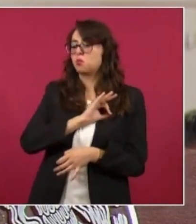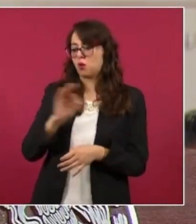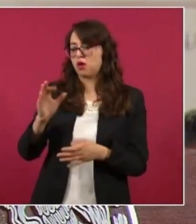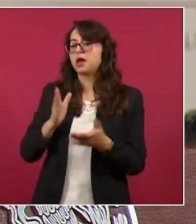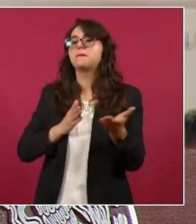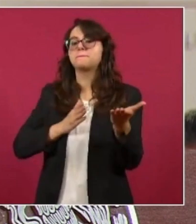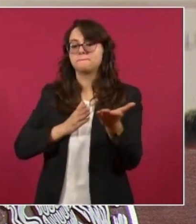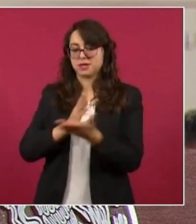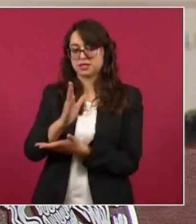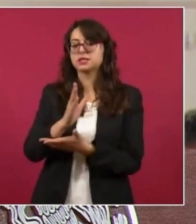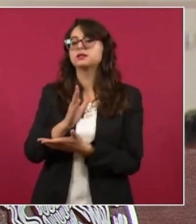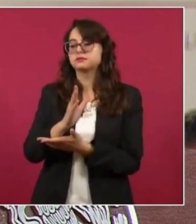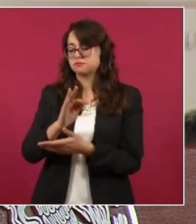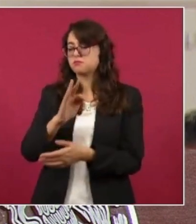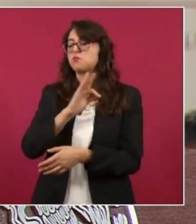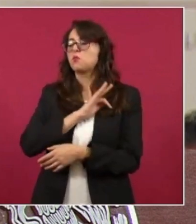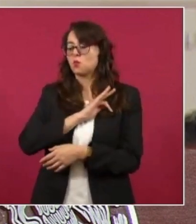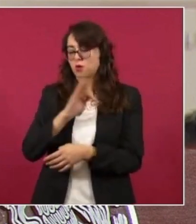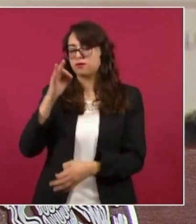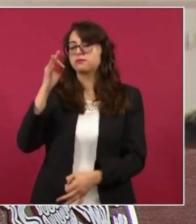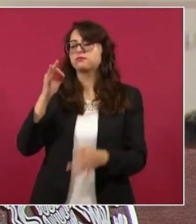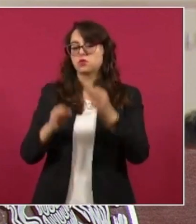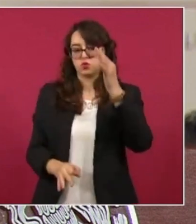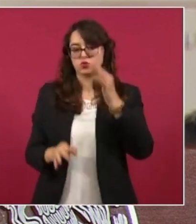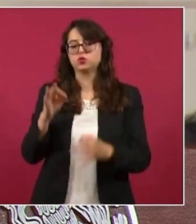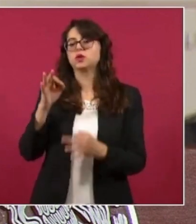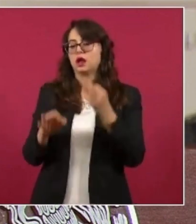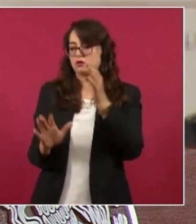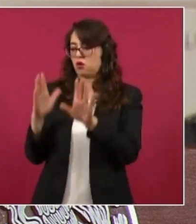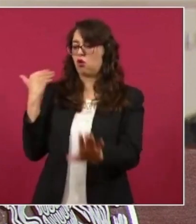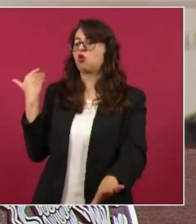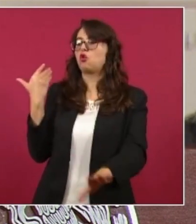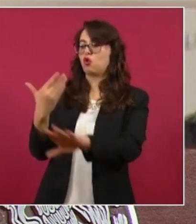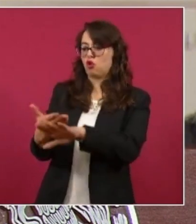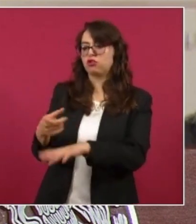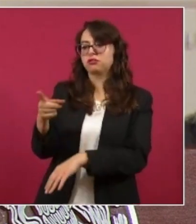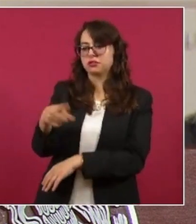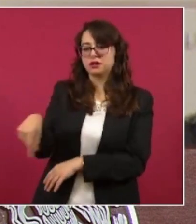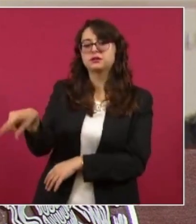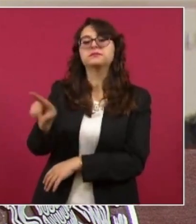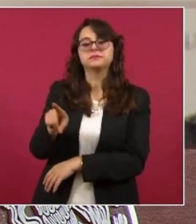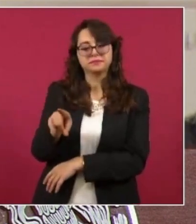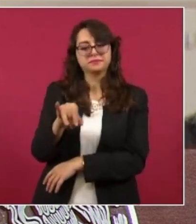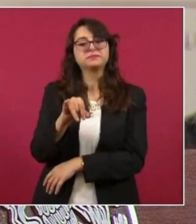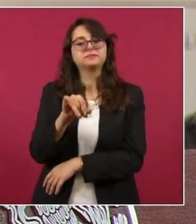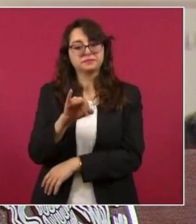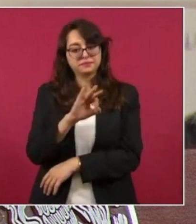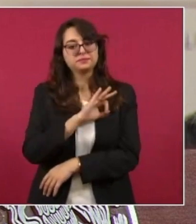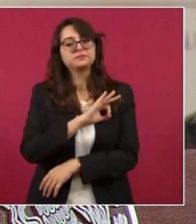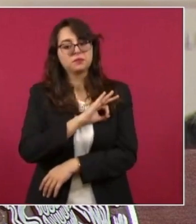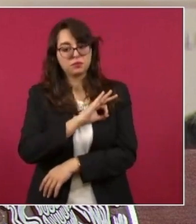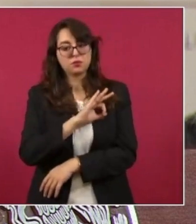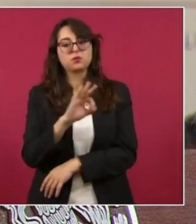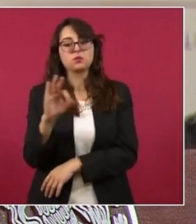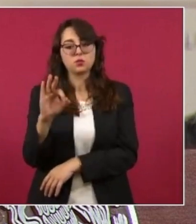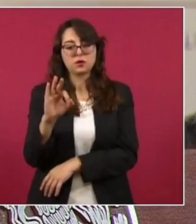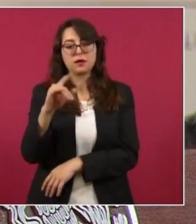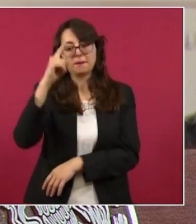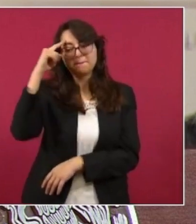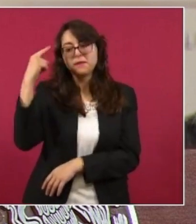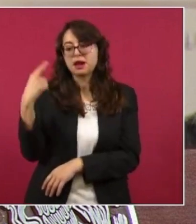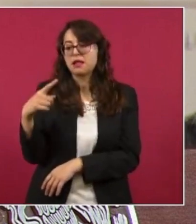Estado de Florida tiene competencia para la demanda, la restitución de